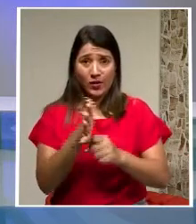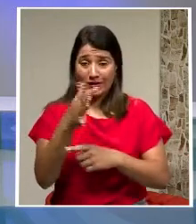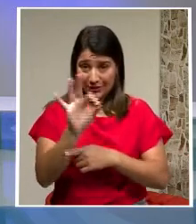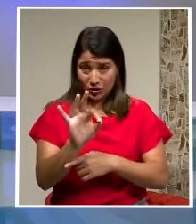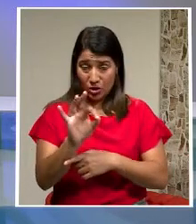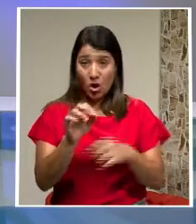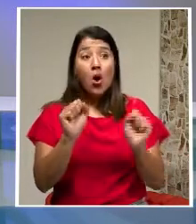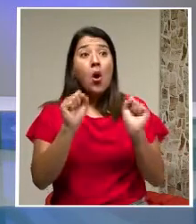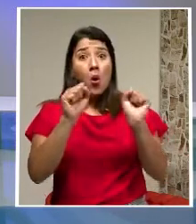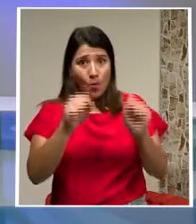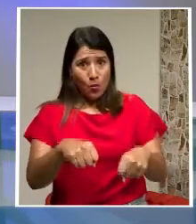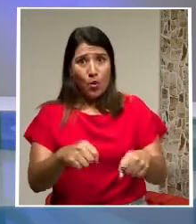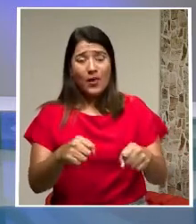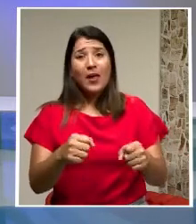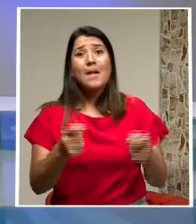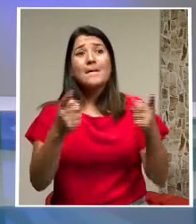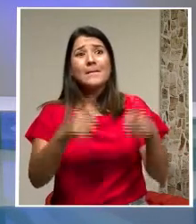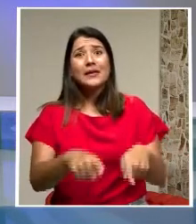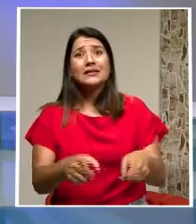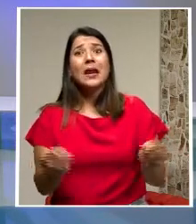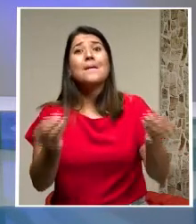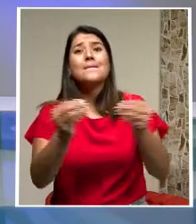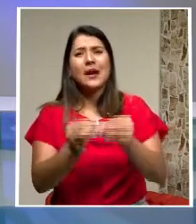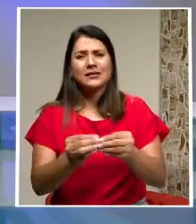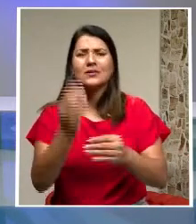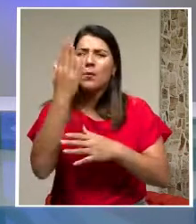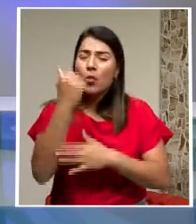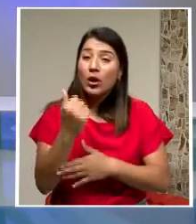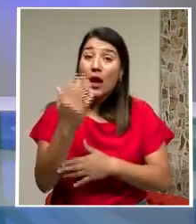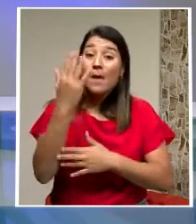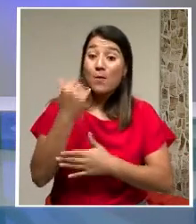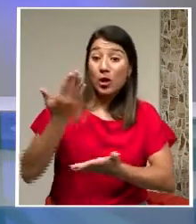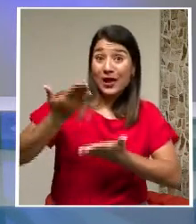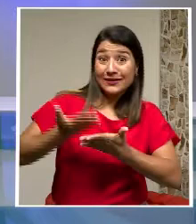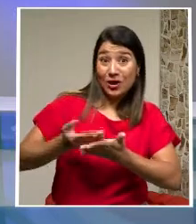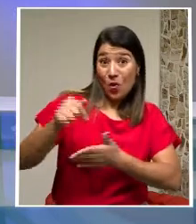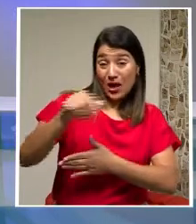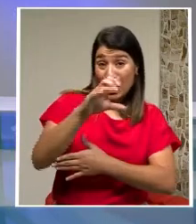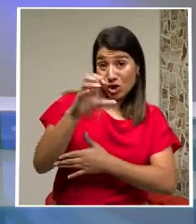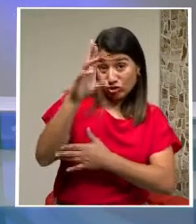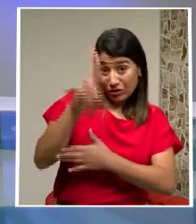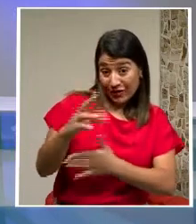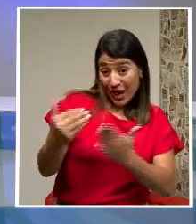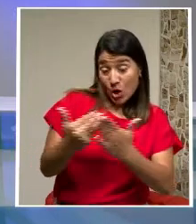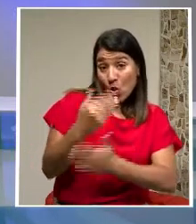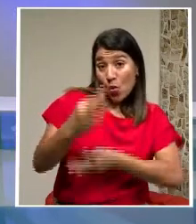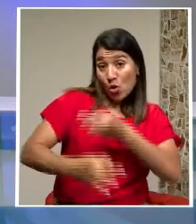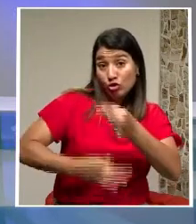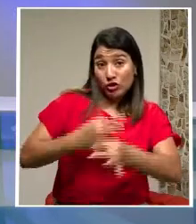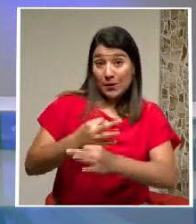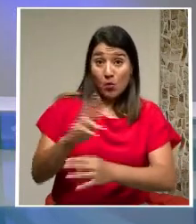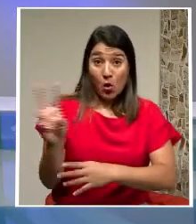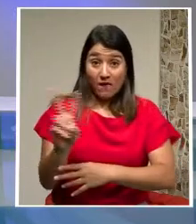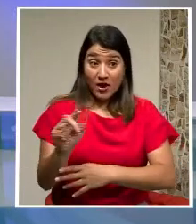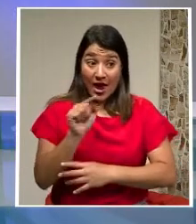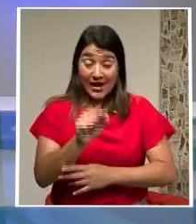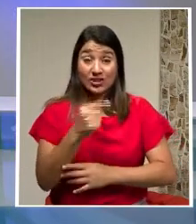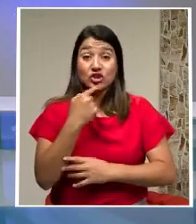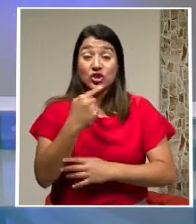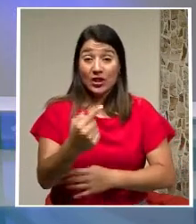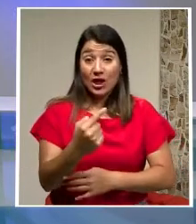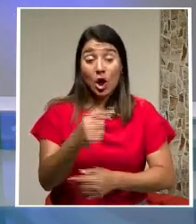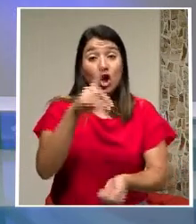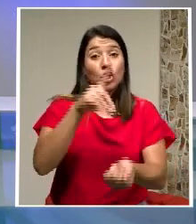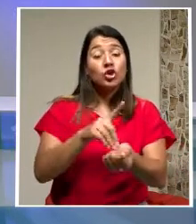ser más frecuente debido a la llegada a Costa Rica de las nuevas variantes Así lo afirma el epidemiólogo